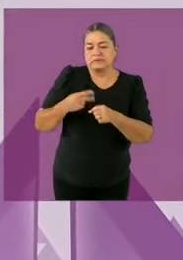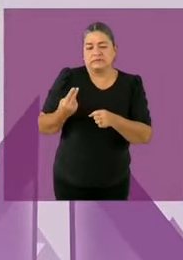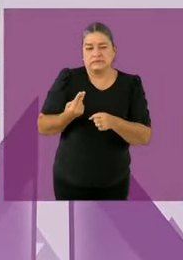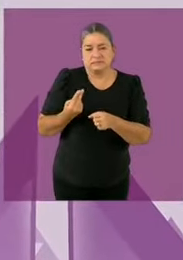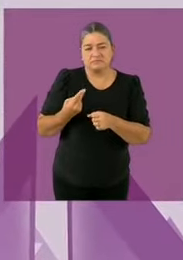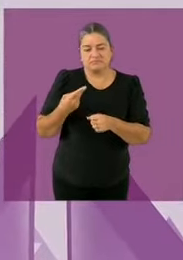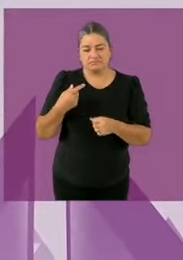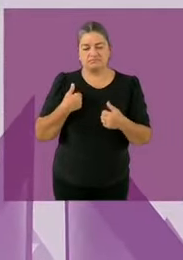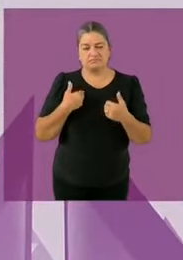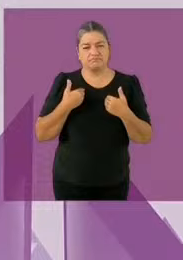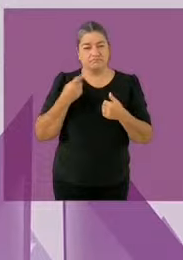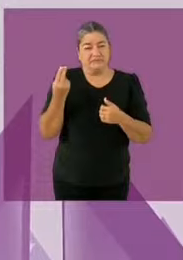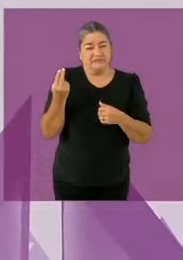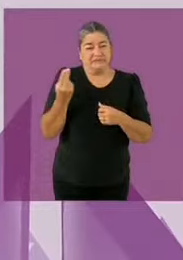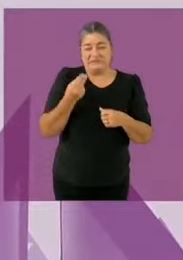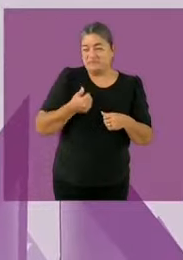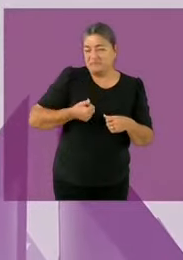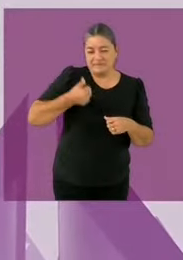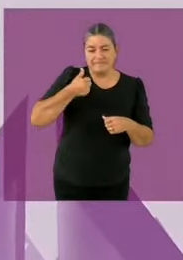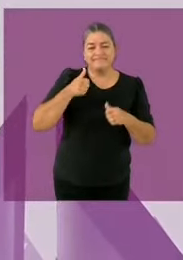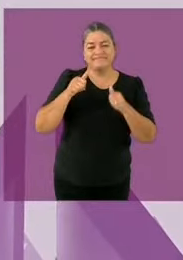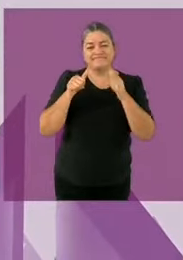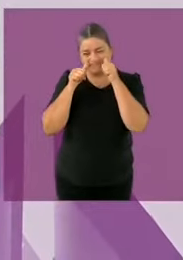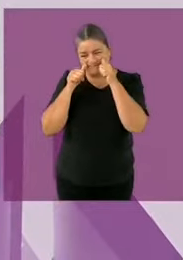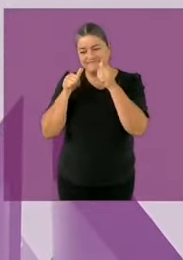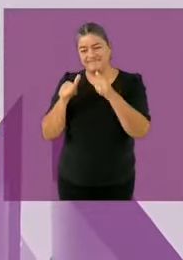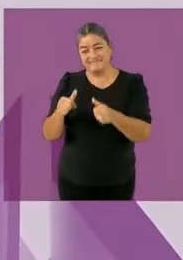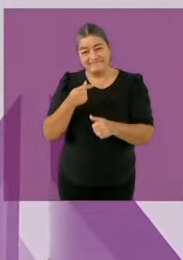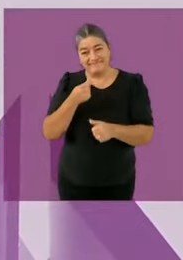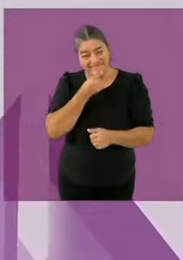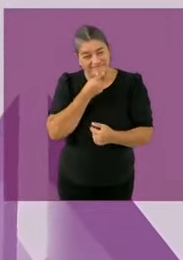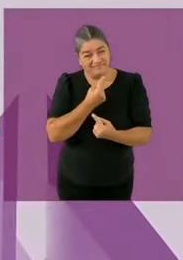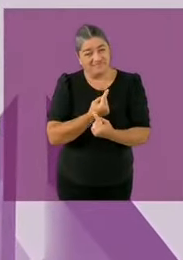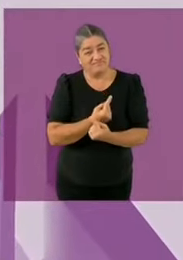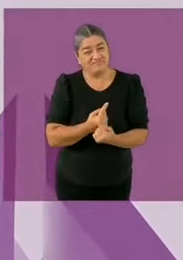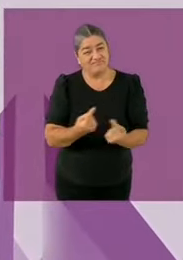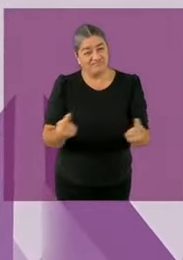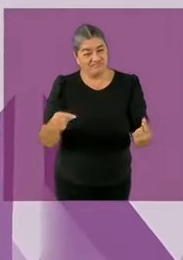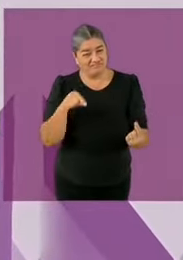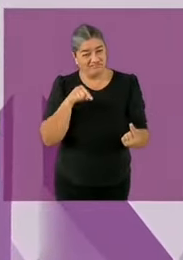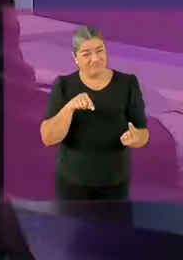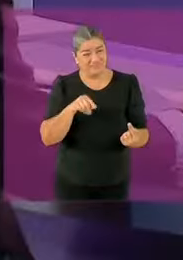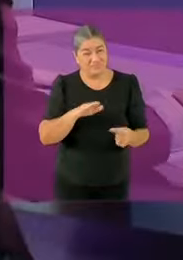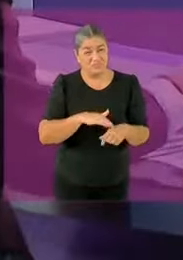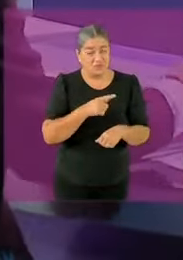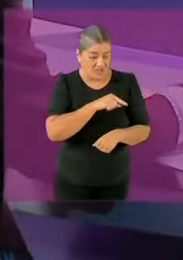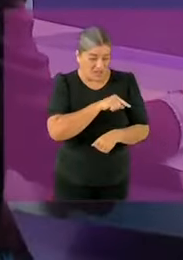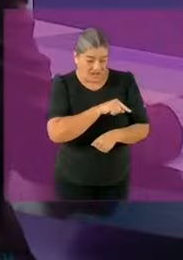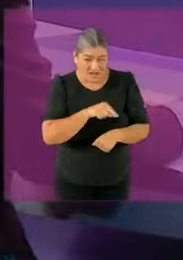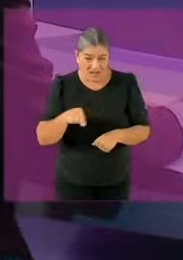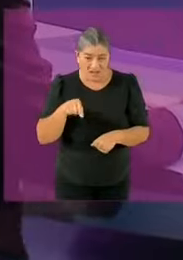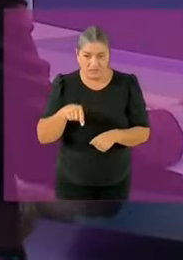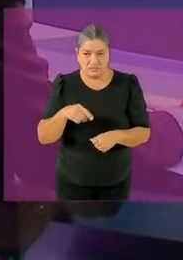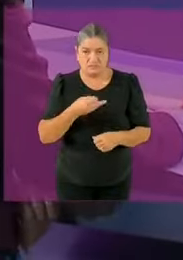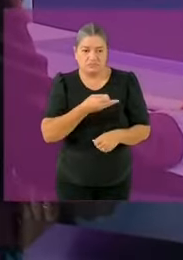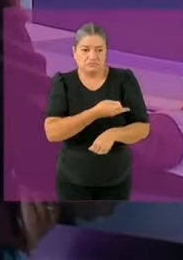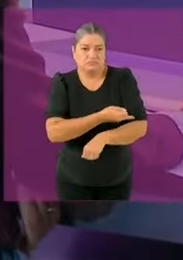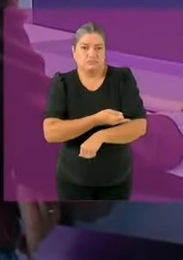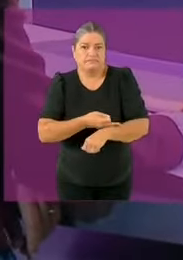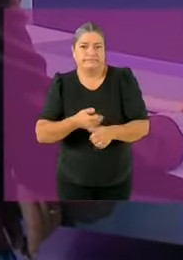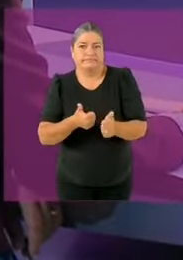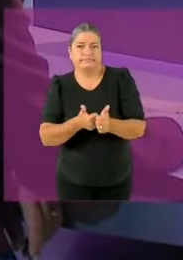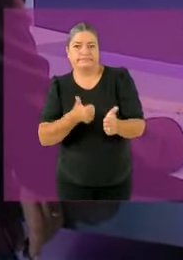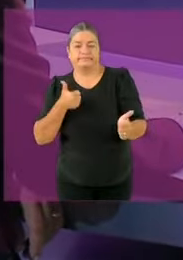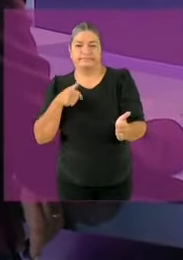atención a las niñas y niños que migran que están separando trágicamente de sus familias. Candidata Xochitl Galvez pidió la palabra. Estoy absolutamente